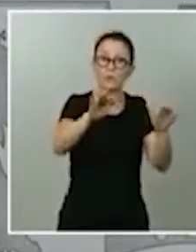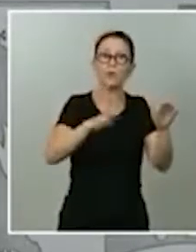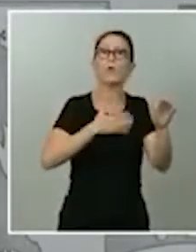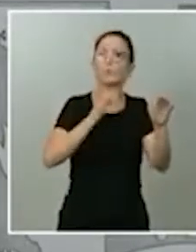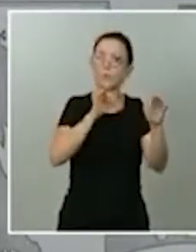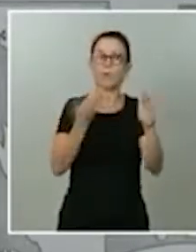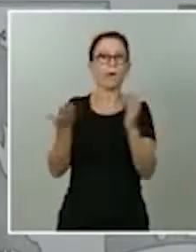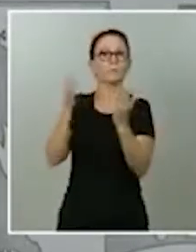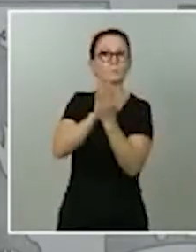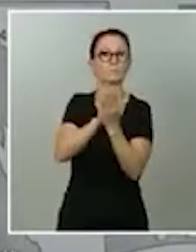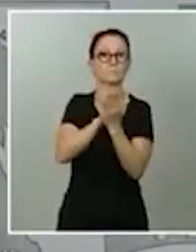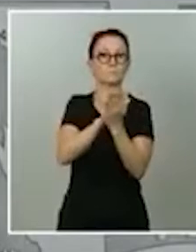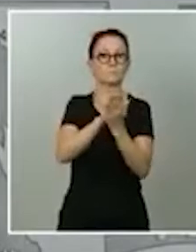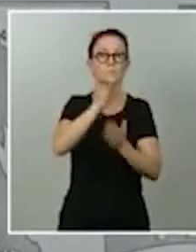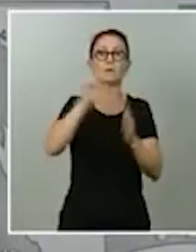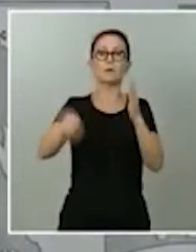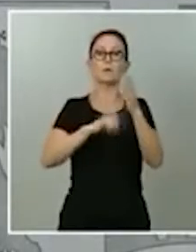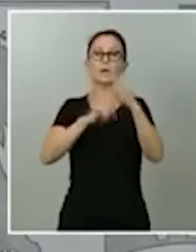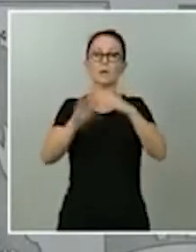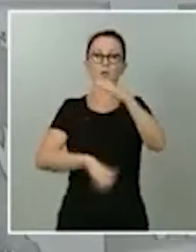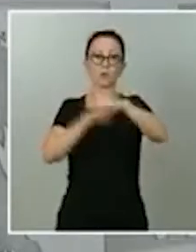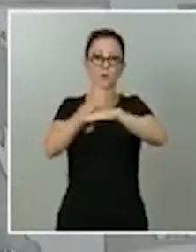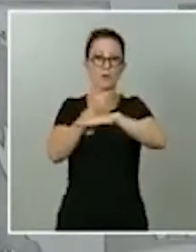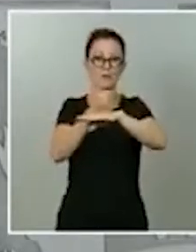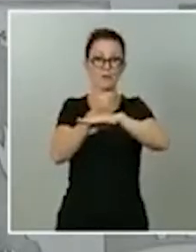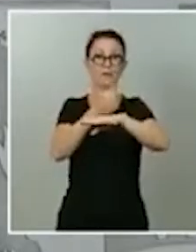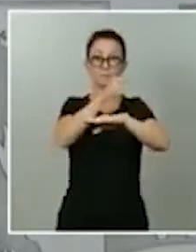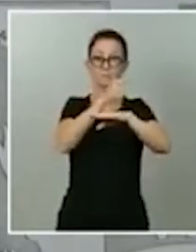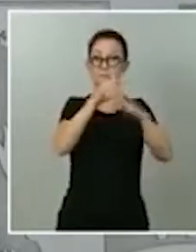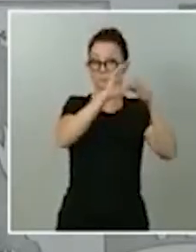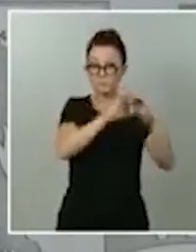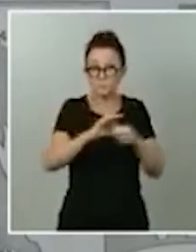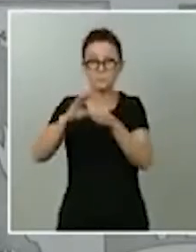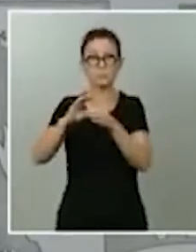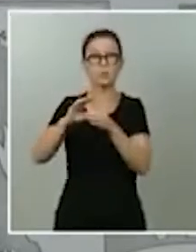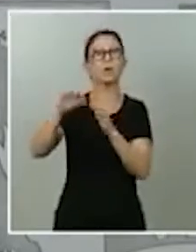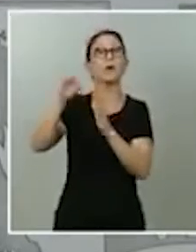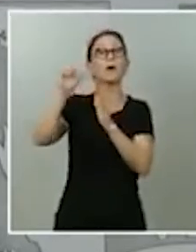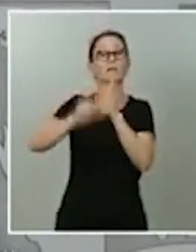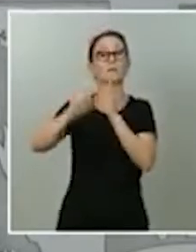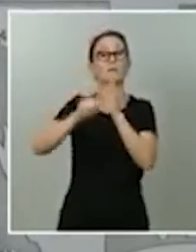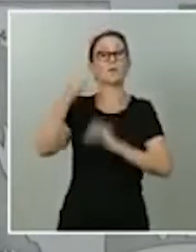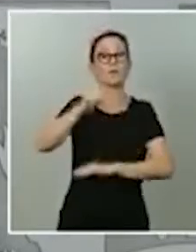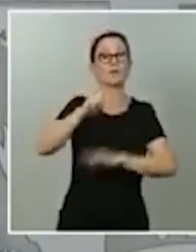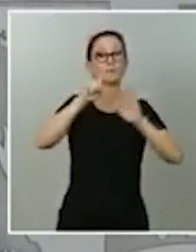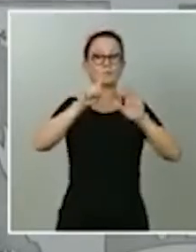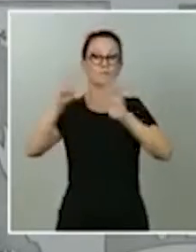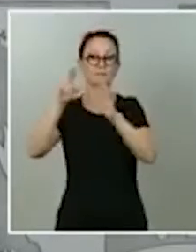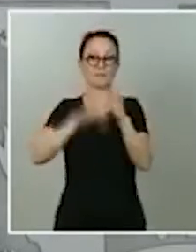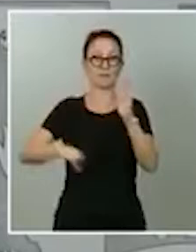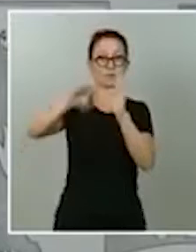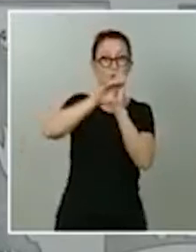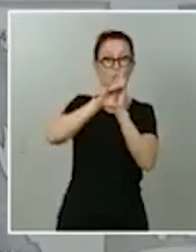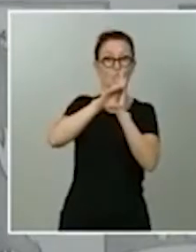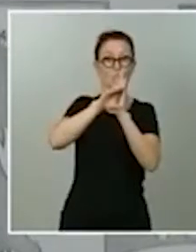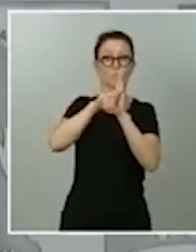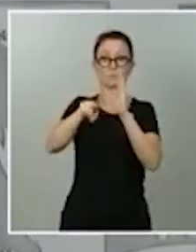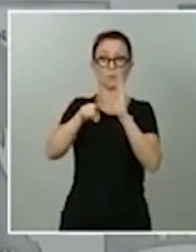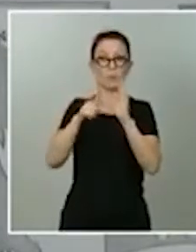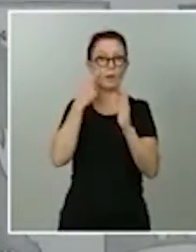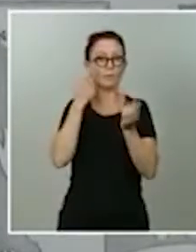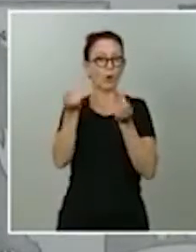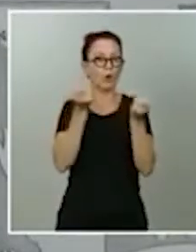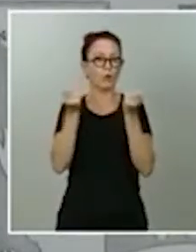que regula y desarrolla el artículo 116 de nuestra Constitución, que es el estado de alarma, lo que habilita también a los presidentes y presidentas